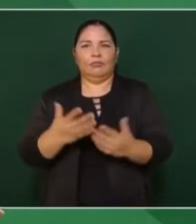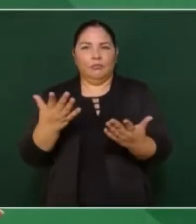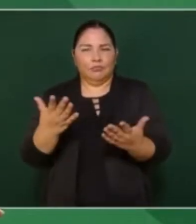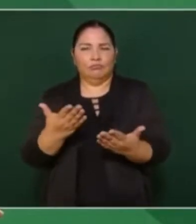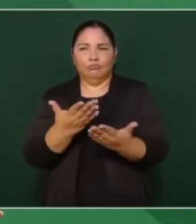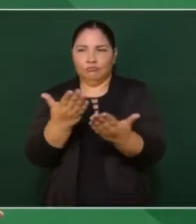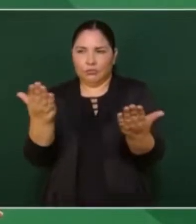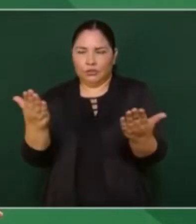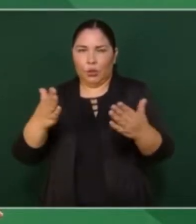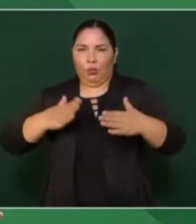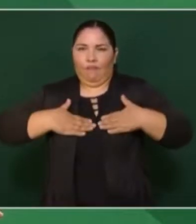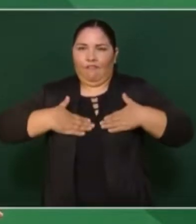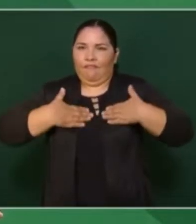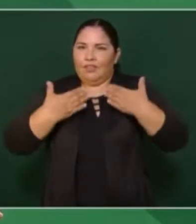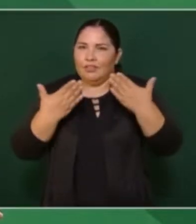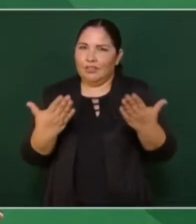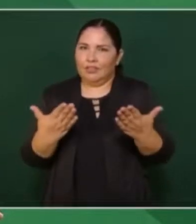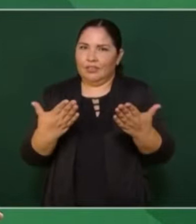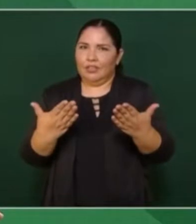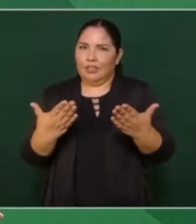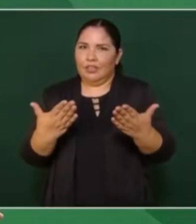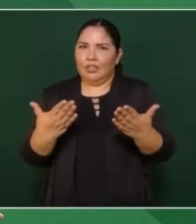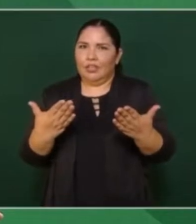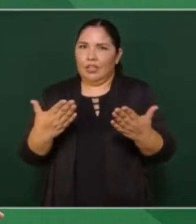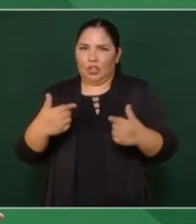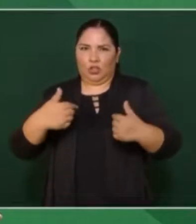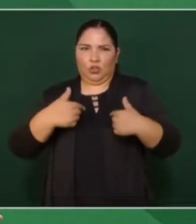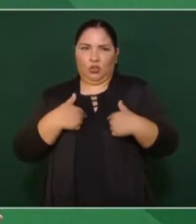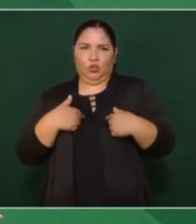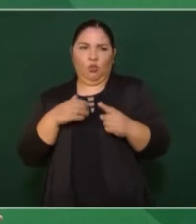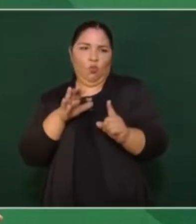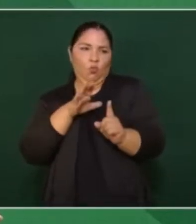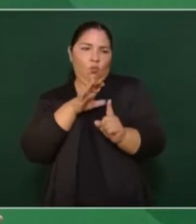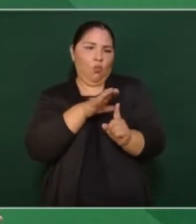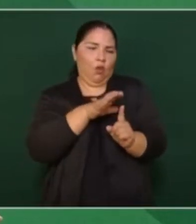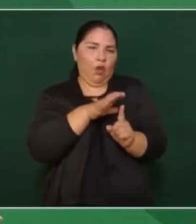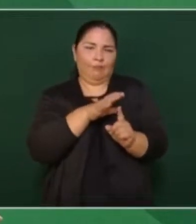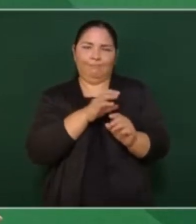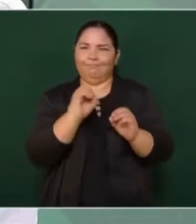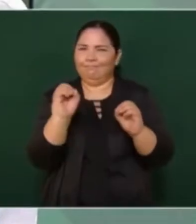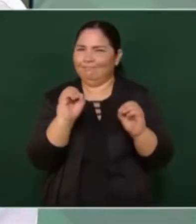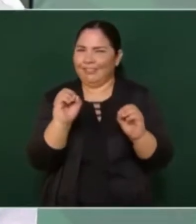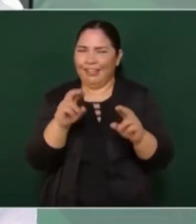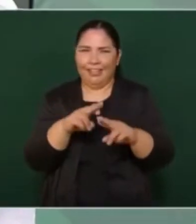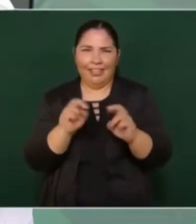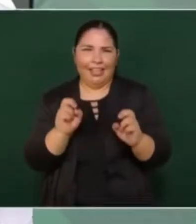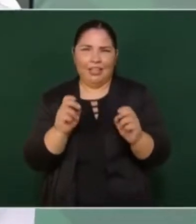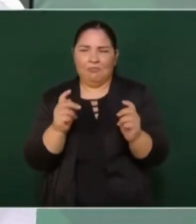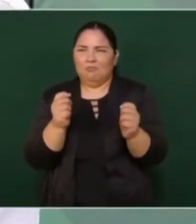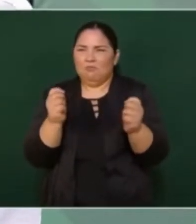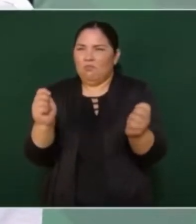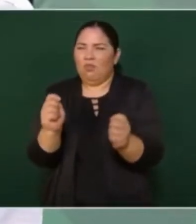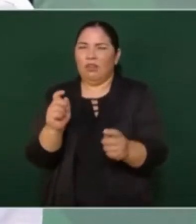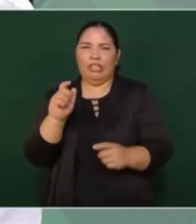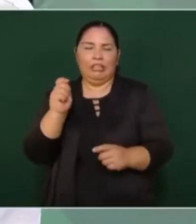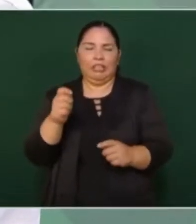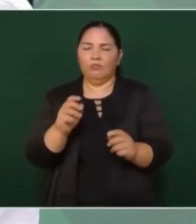confianza de que no vamos a encubrir a nadie, sea quien sea,